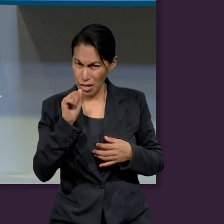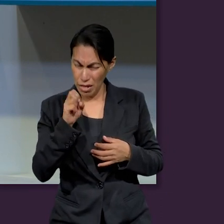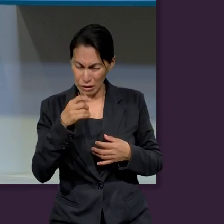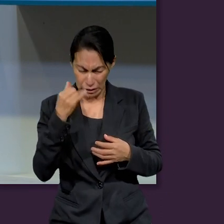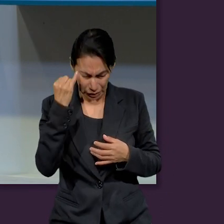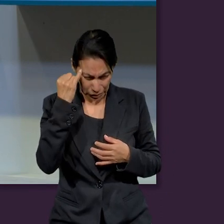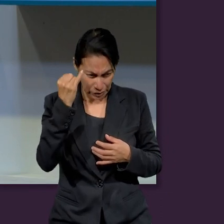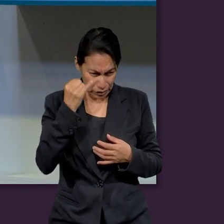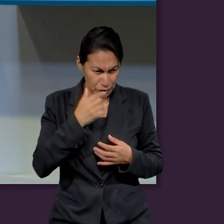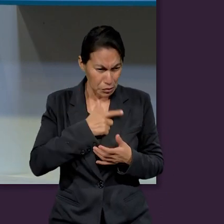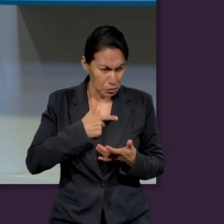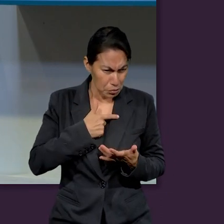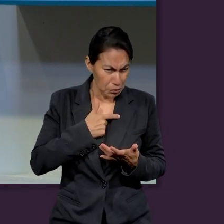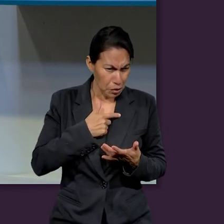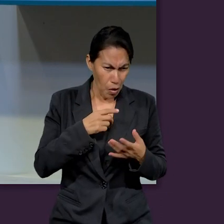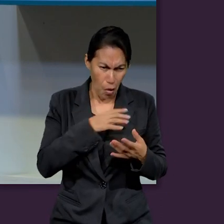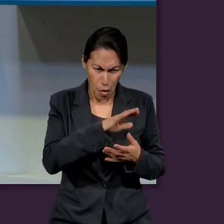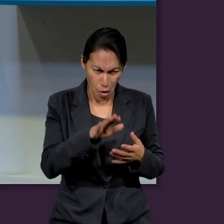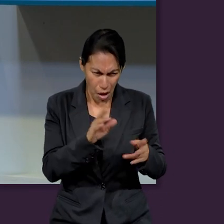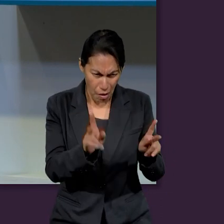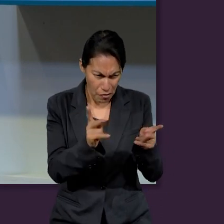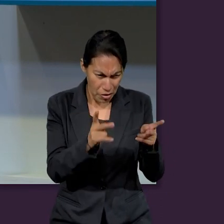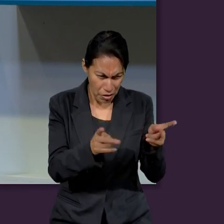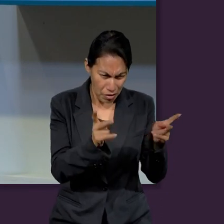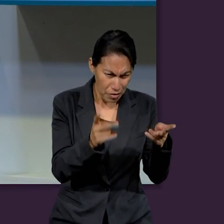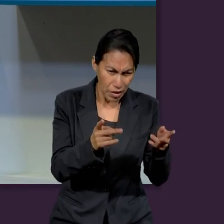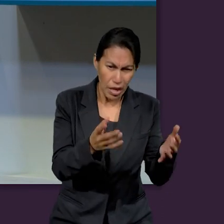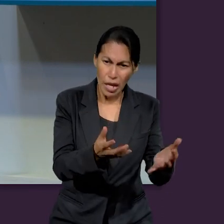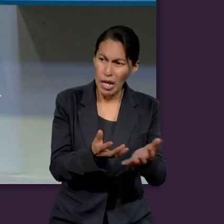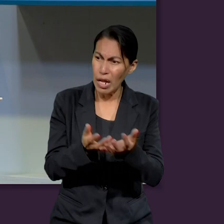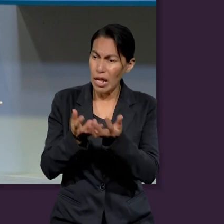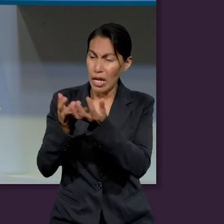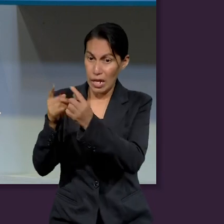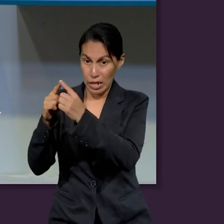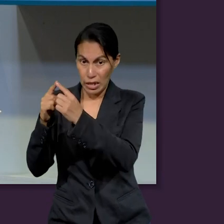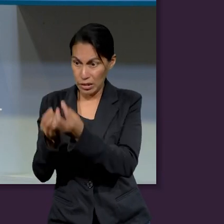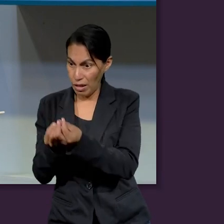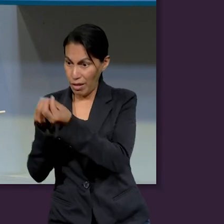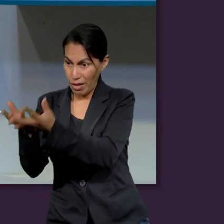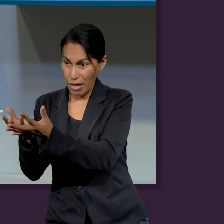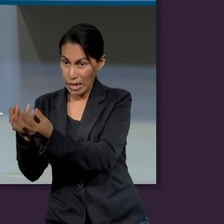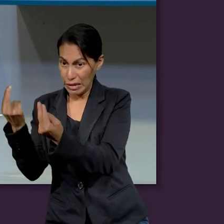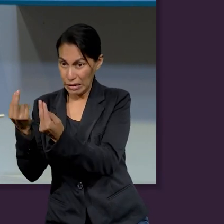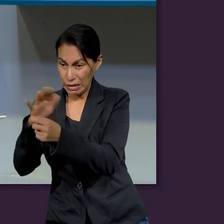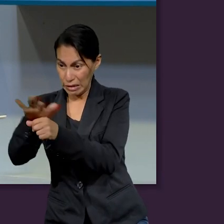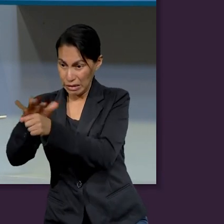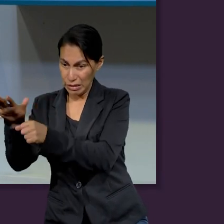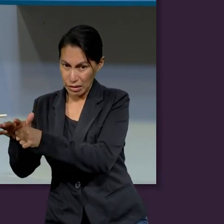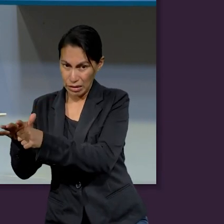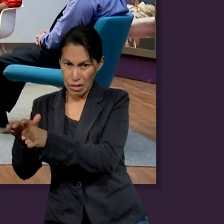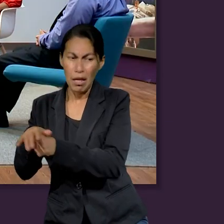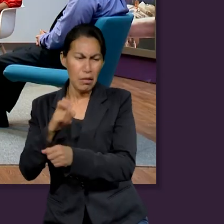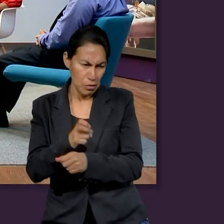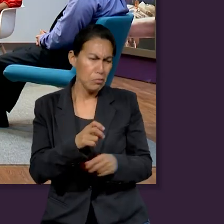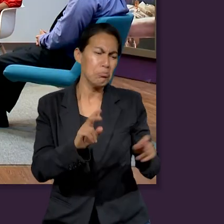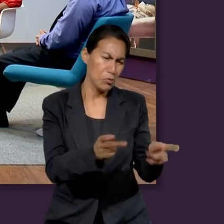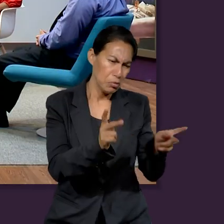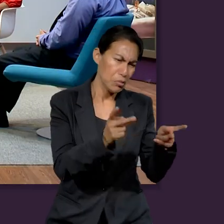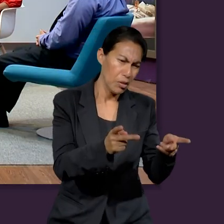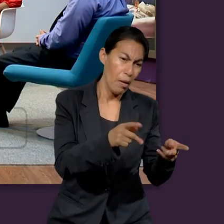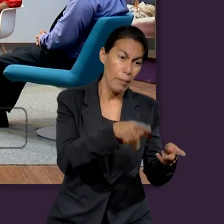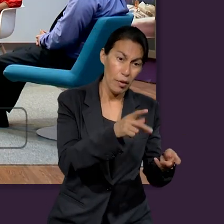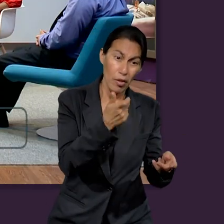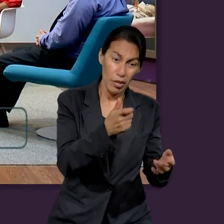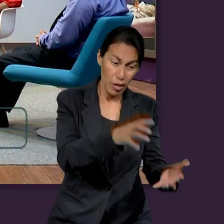cuando recaudaran el dinero, compartirlo a la iglesia para que no hubiera necesidades. Pero, ¿qué sucedió con ellos cuando ya